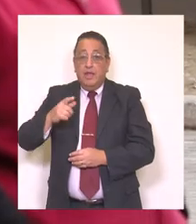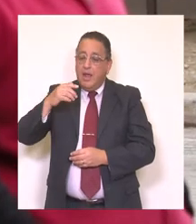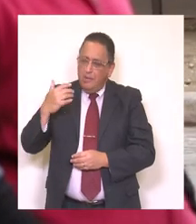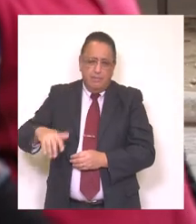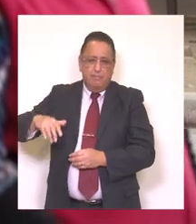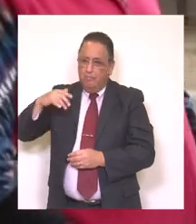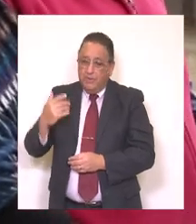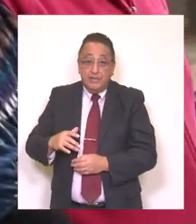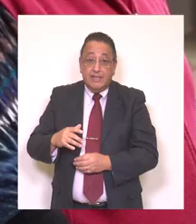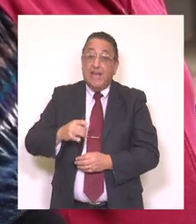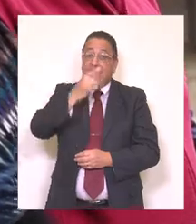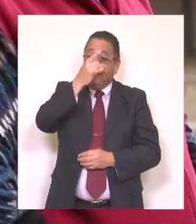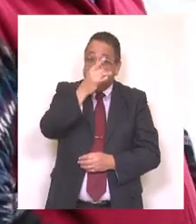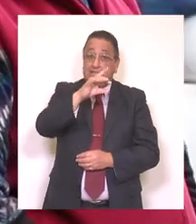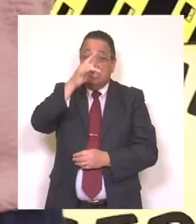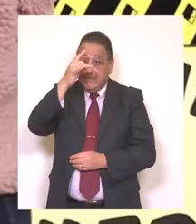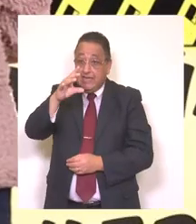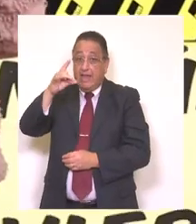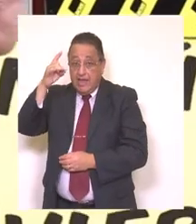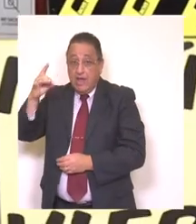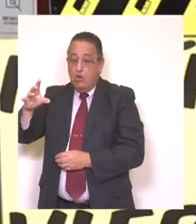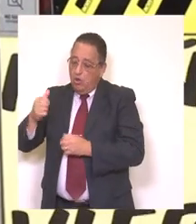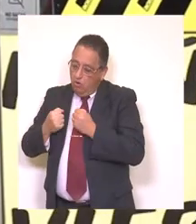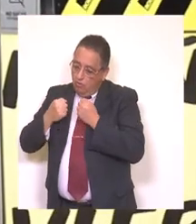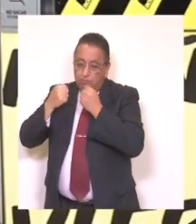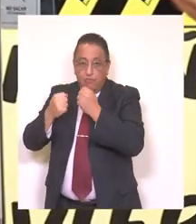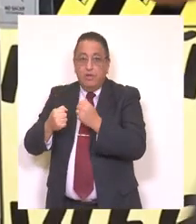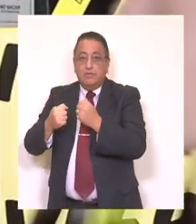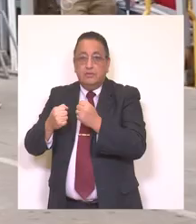Depende sin excepción de cada uno de nosotros.